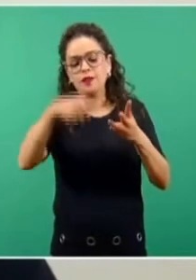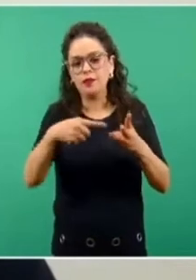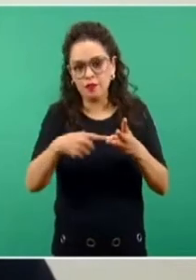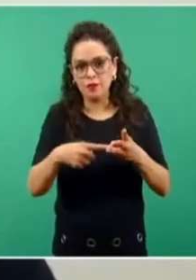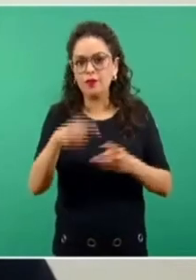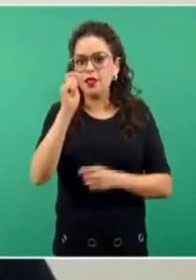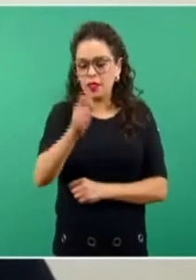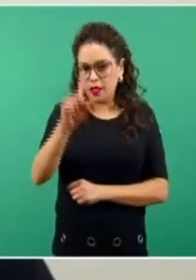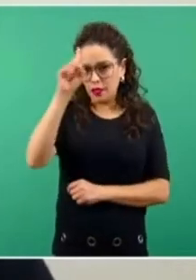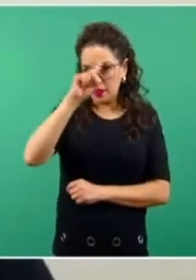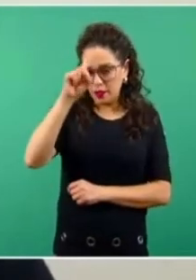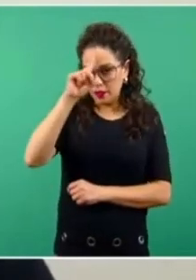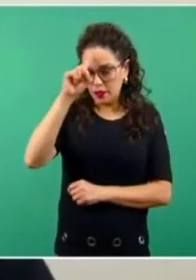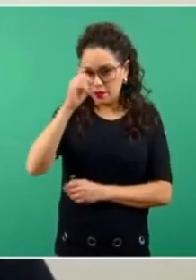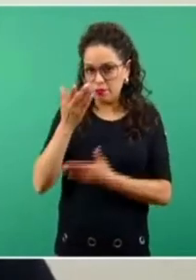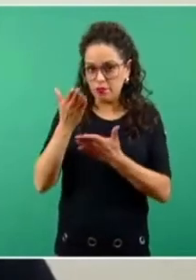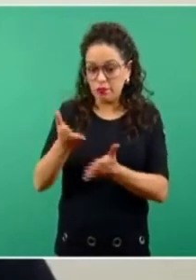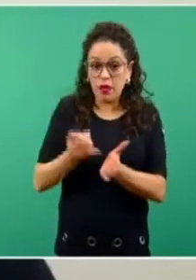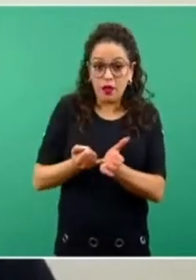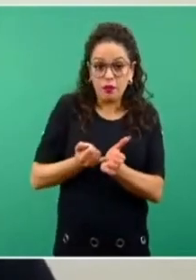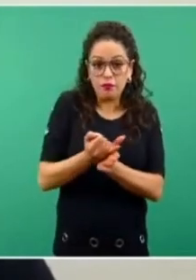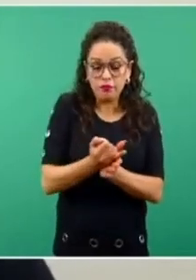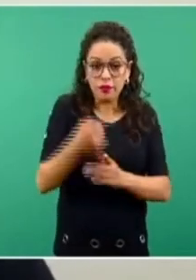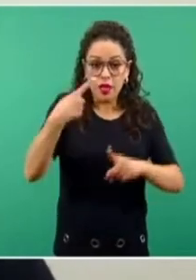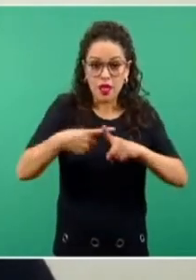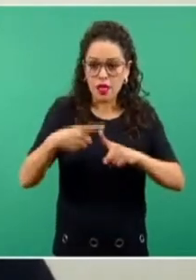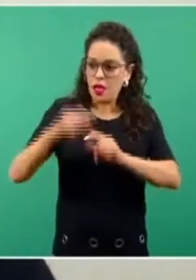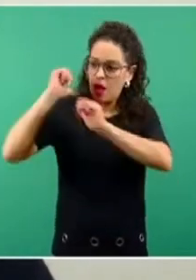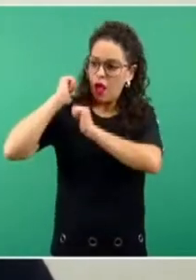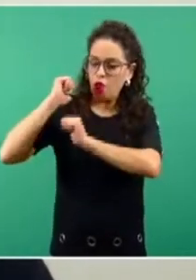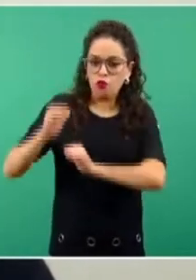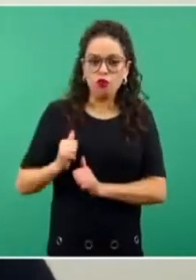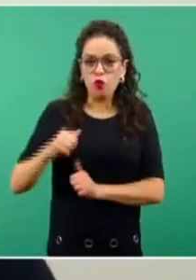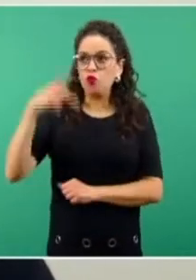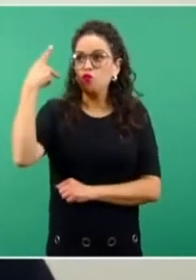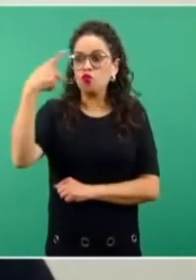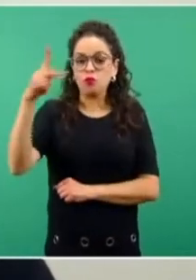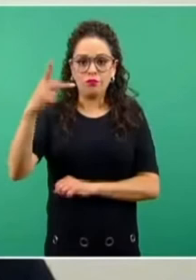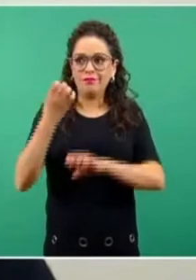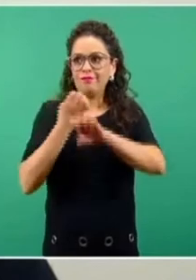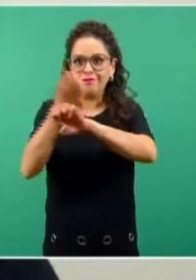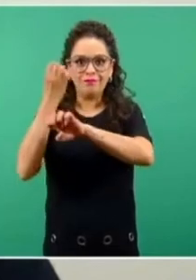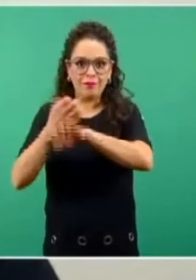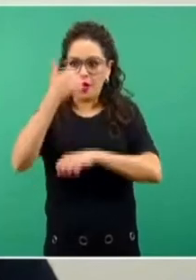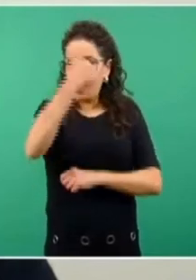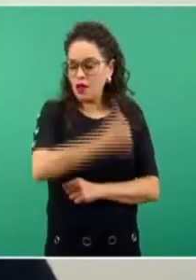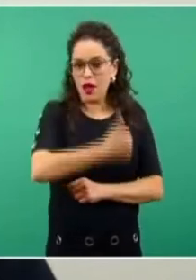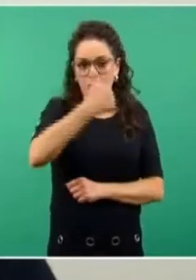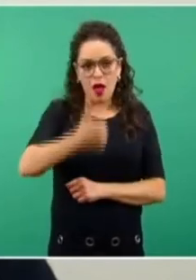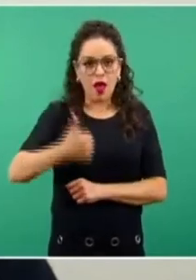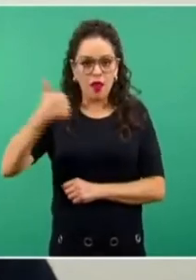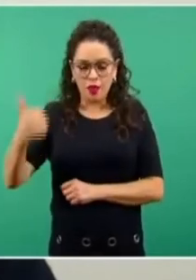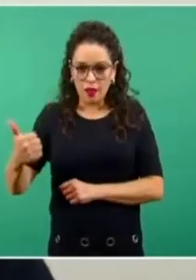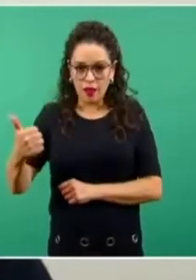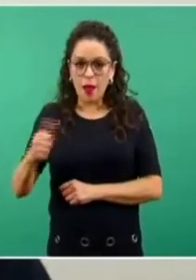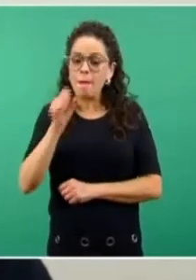las intervenciones que realiza la autoridad sanitaria local en cada entidad federativa y lo hace también en coordinación con